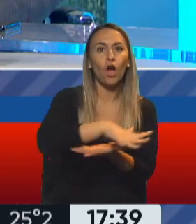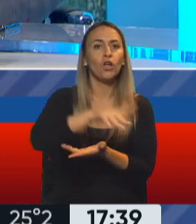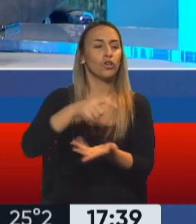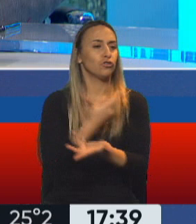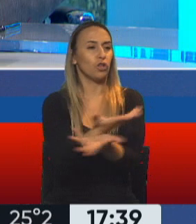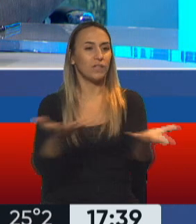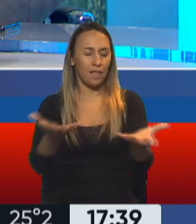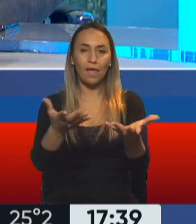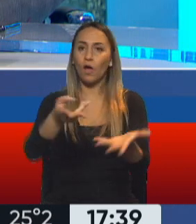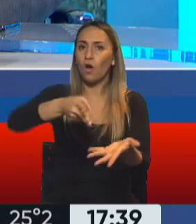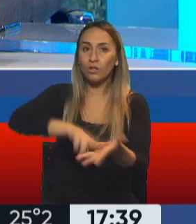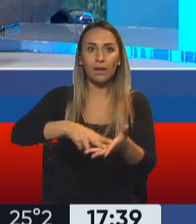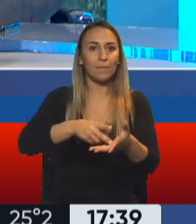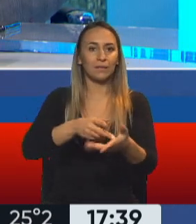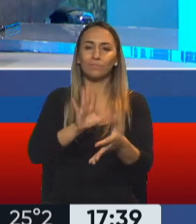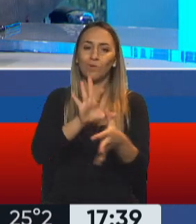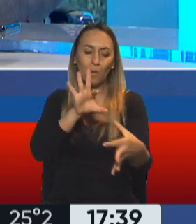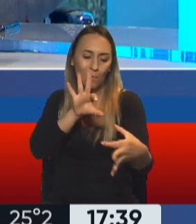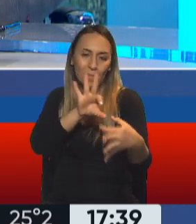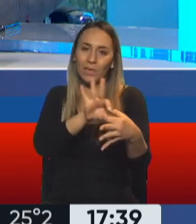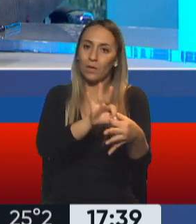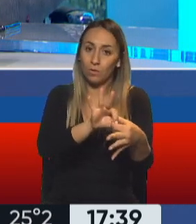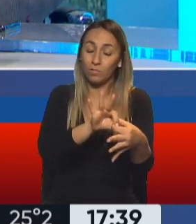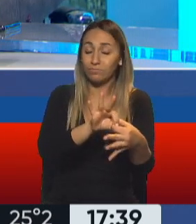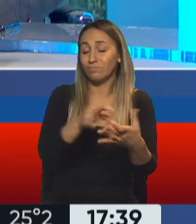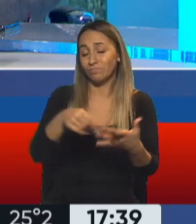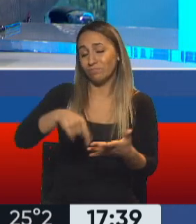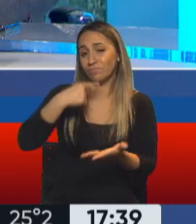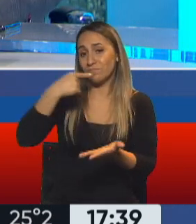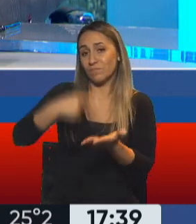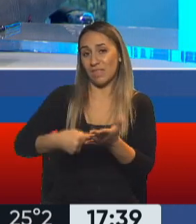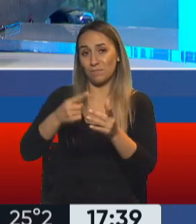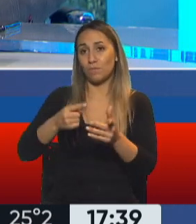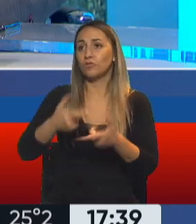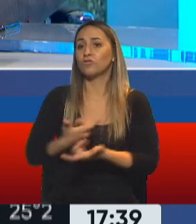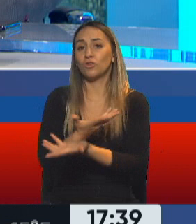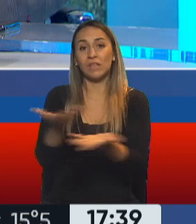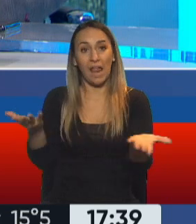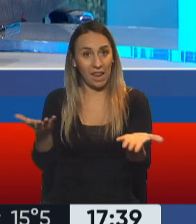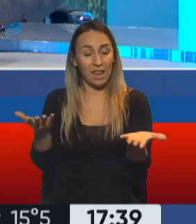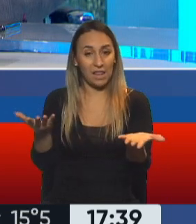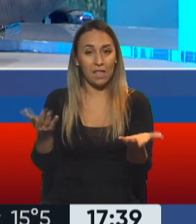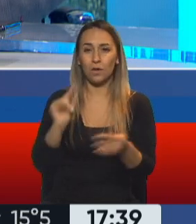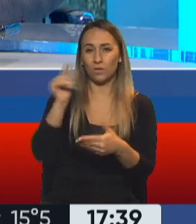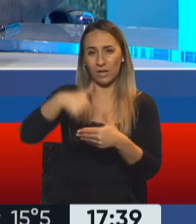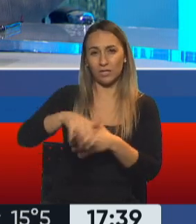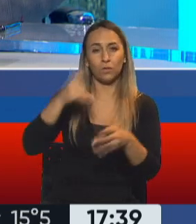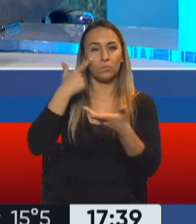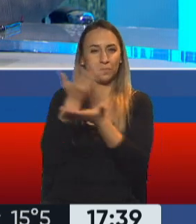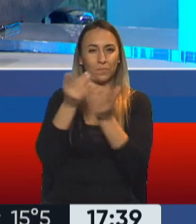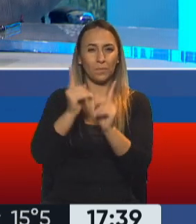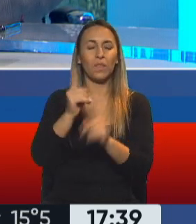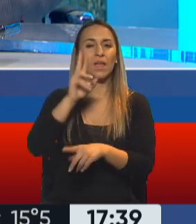campaña de acá hasta el 14 de noviembre, es esto, medidas desde el punto de vista social, como le anuncio que en un ratito vamos a comentar de Fernanda